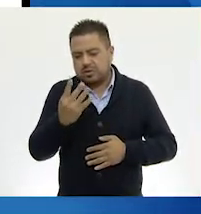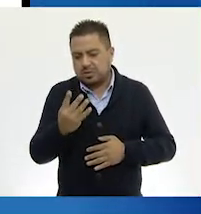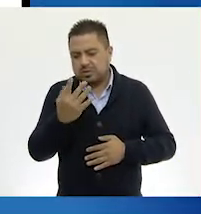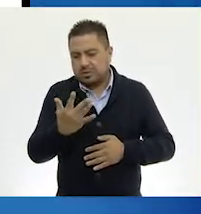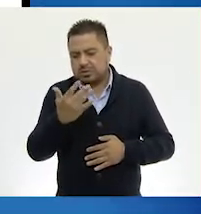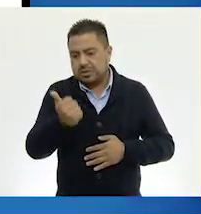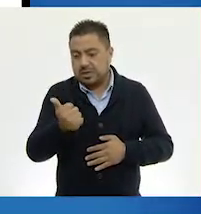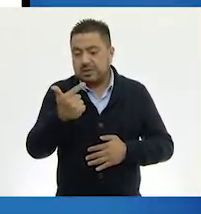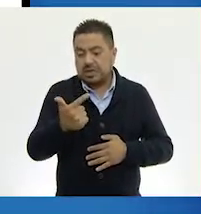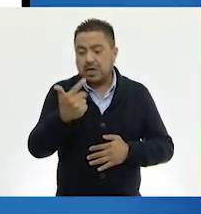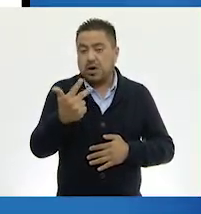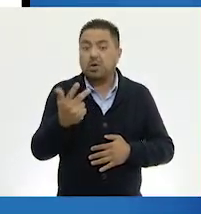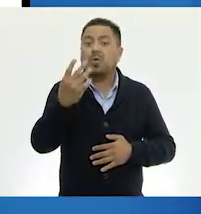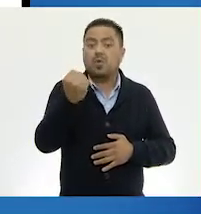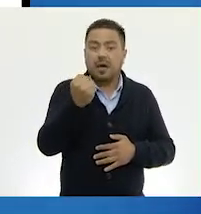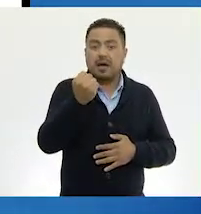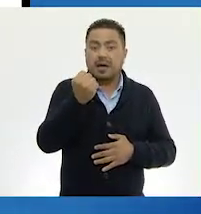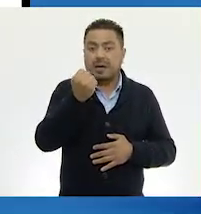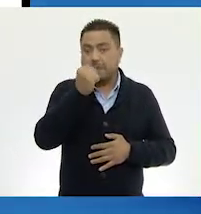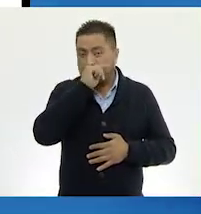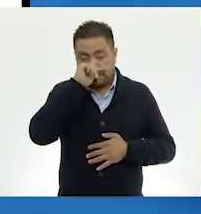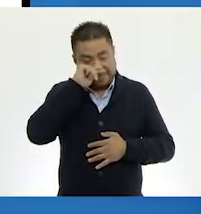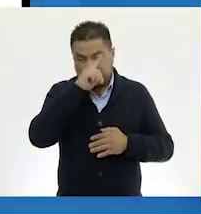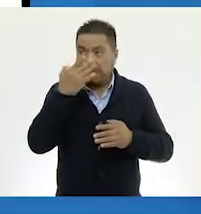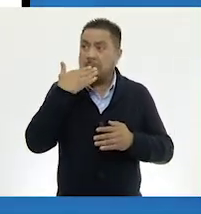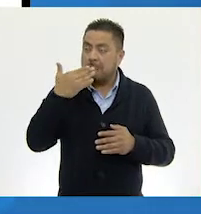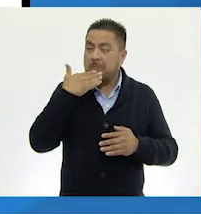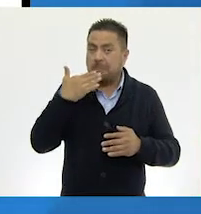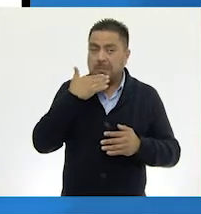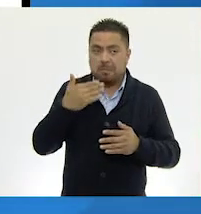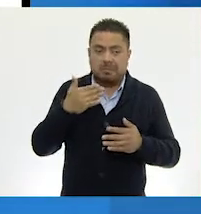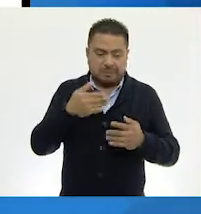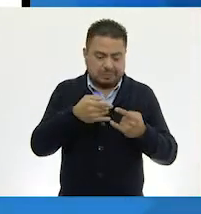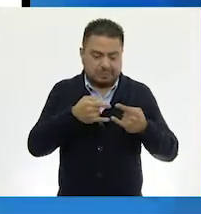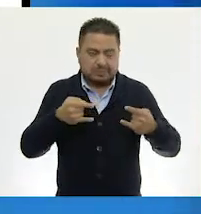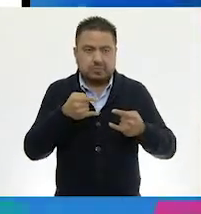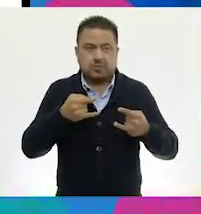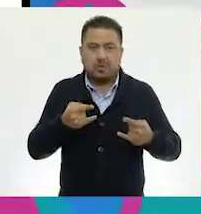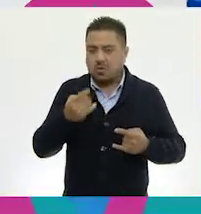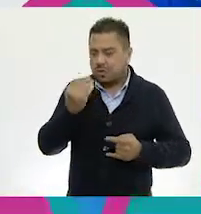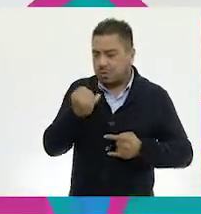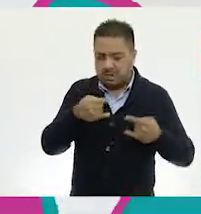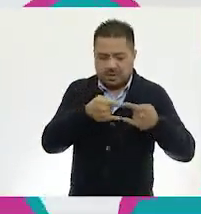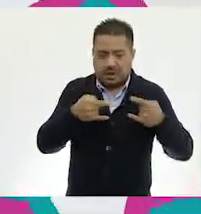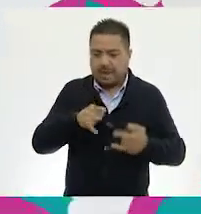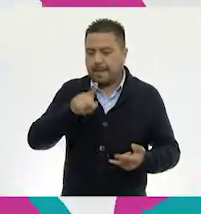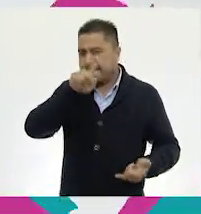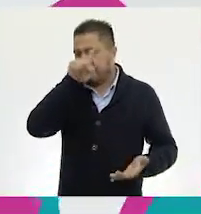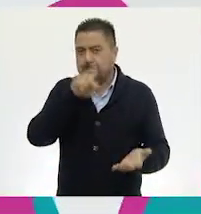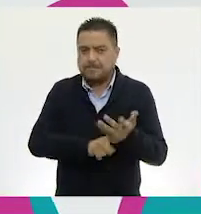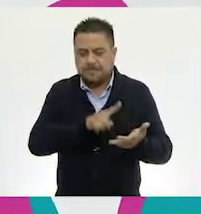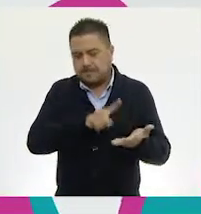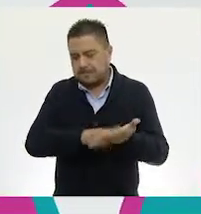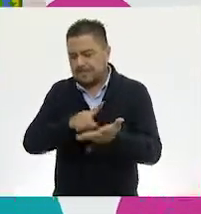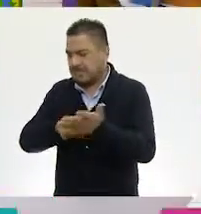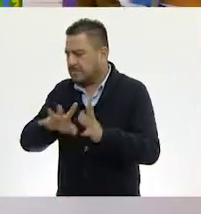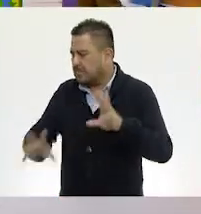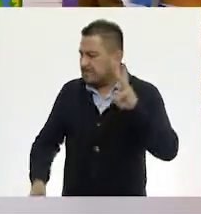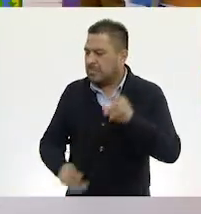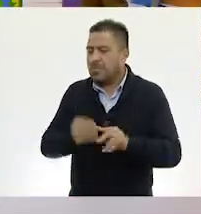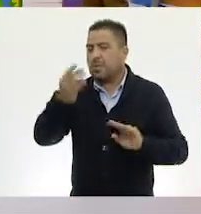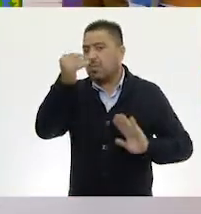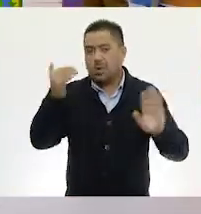nueve. Aquí está el avión de tu lado ya. Muy bien. Te entrego nueve billetes de mil. Nueve mil. Nueve mil.